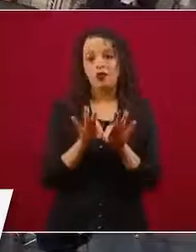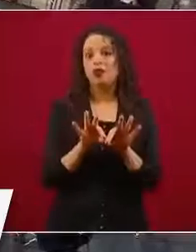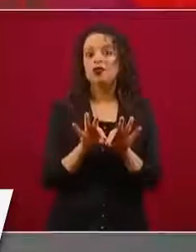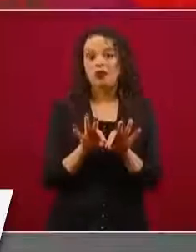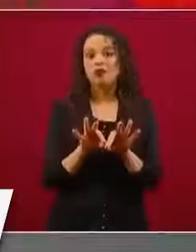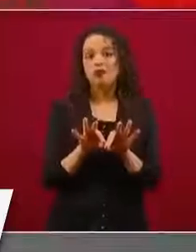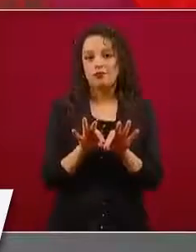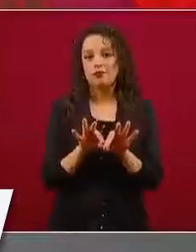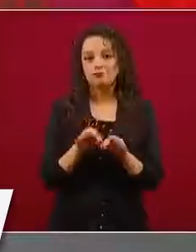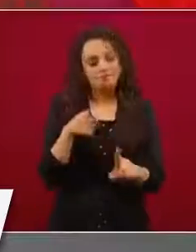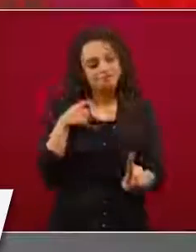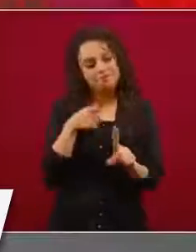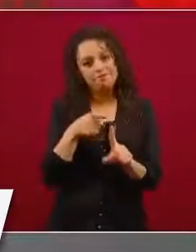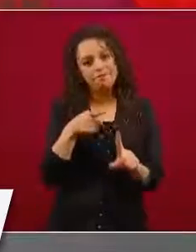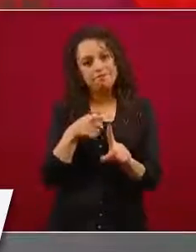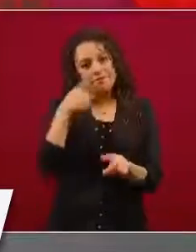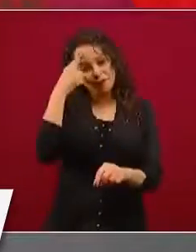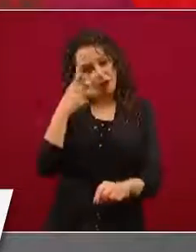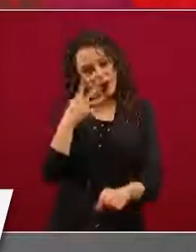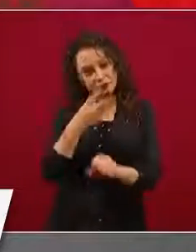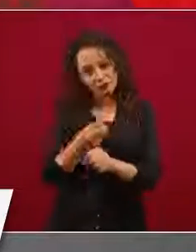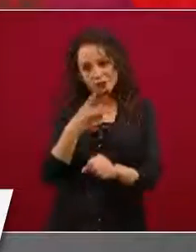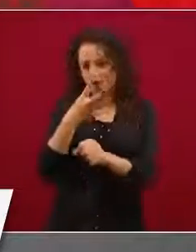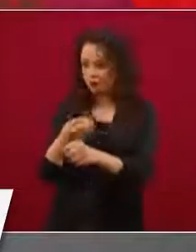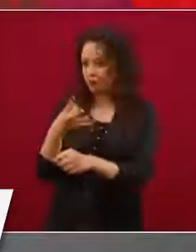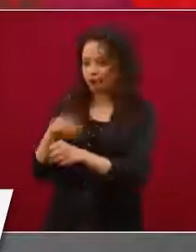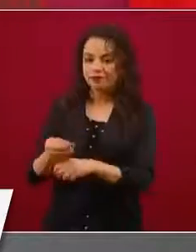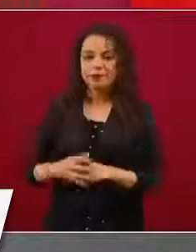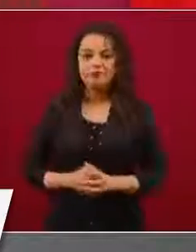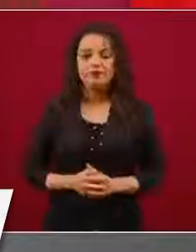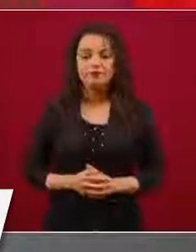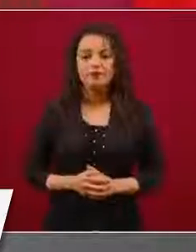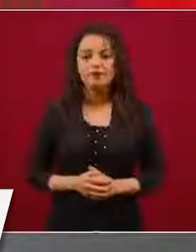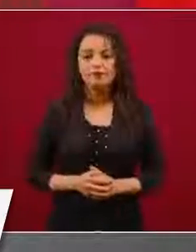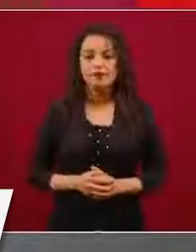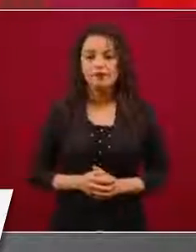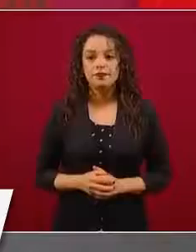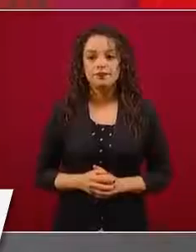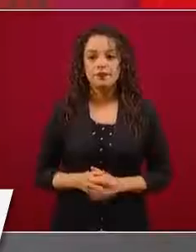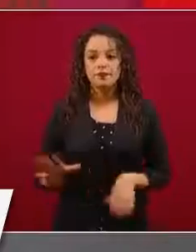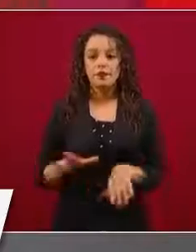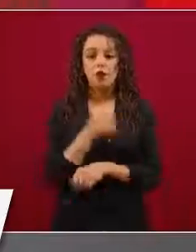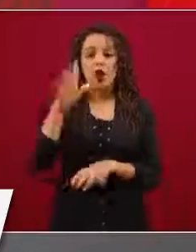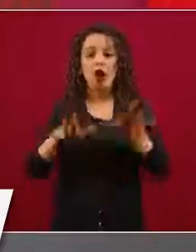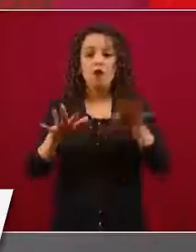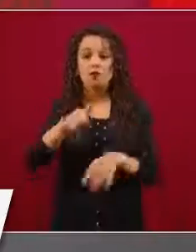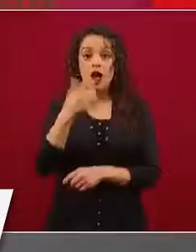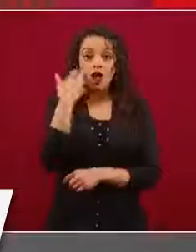centrales, porque el que mucho abarca poco aprieta.